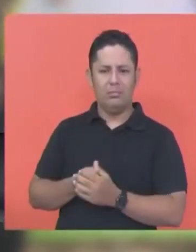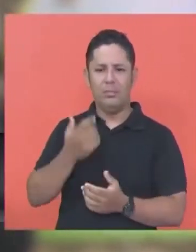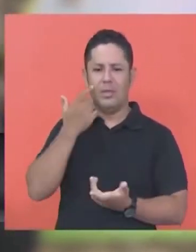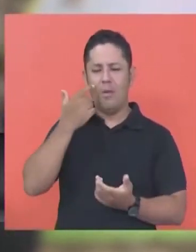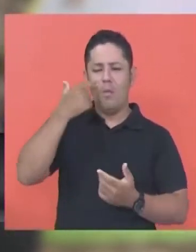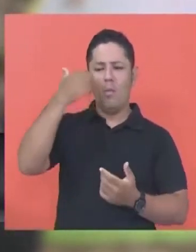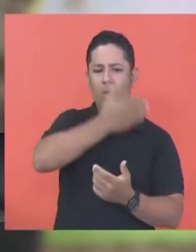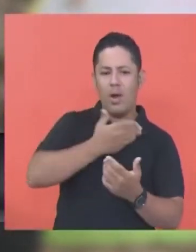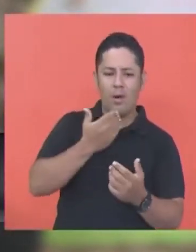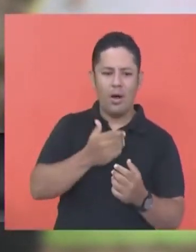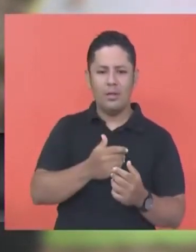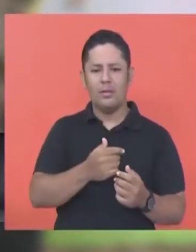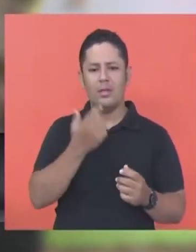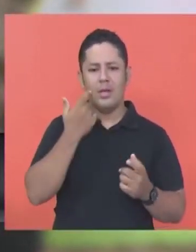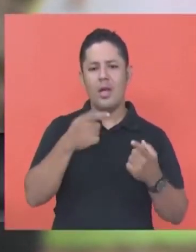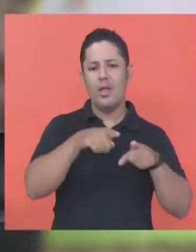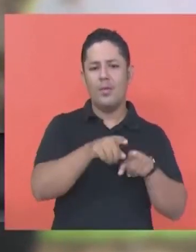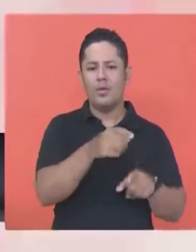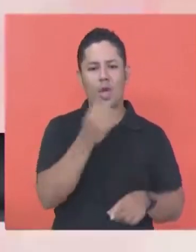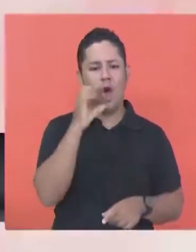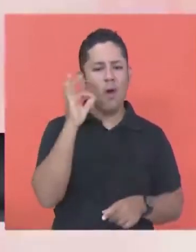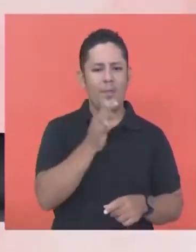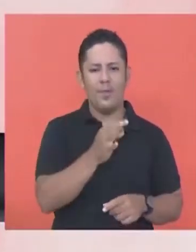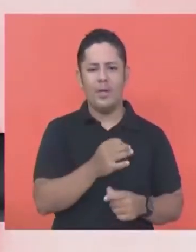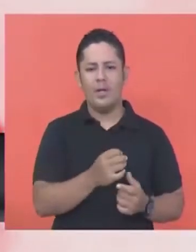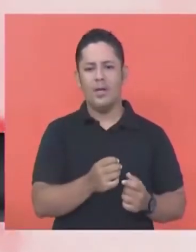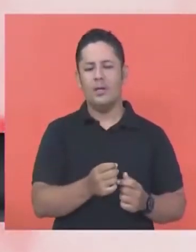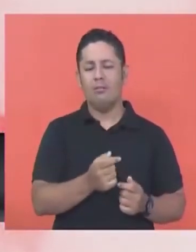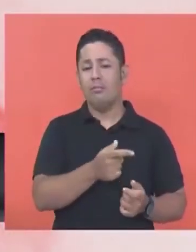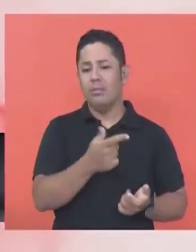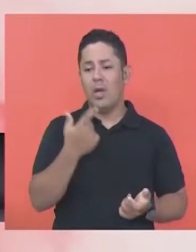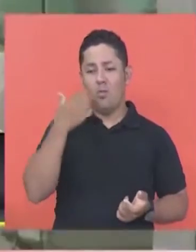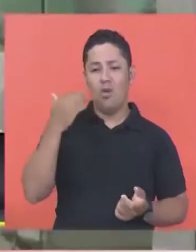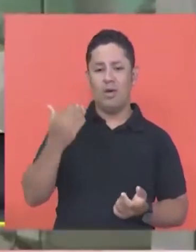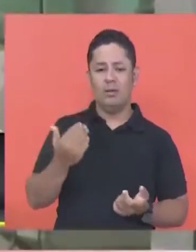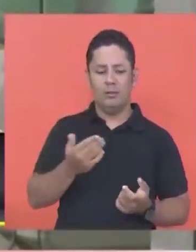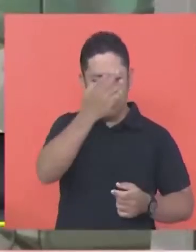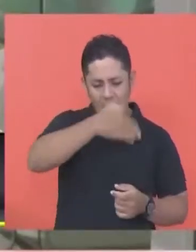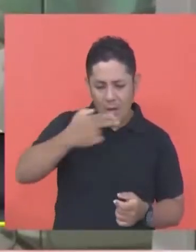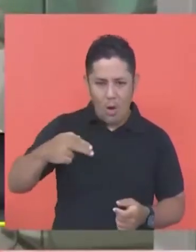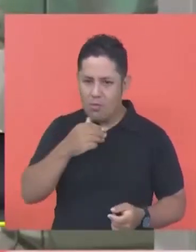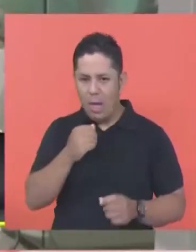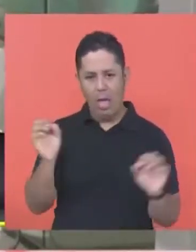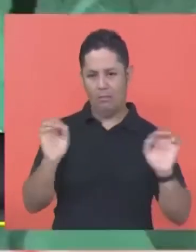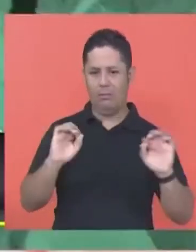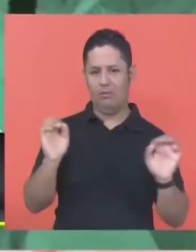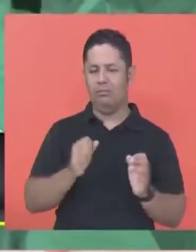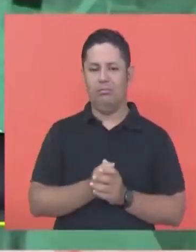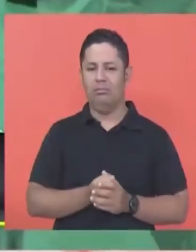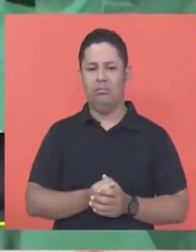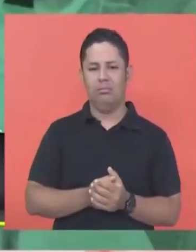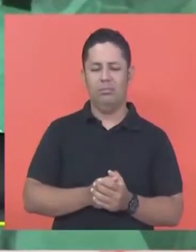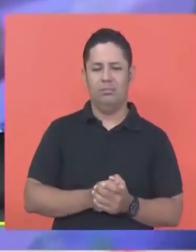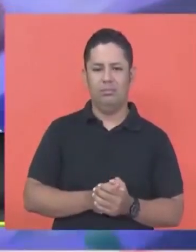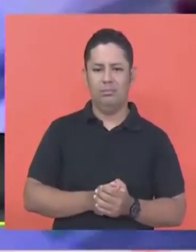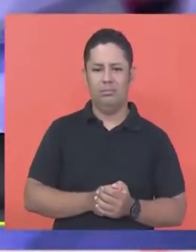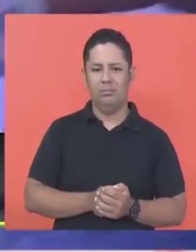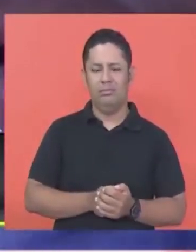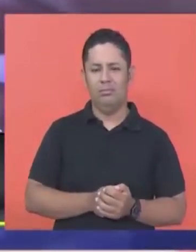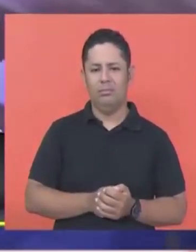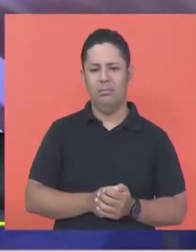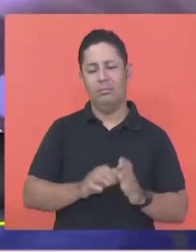pide que se le practique también a sus tres hijos. Otra cosa, se supone que a una familia,